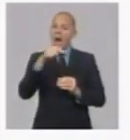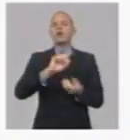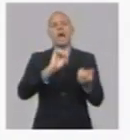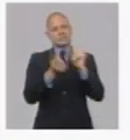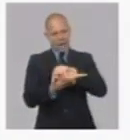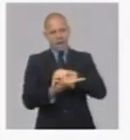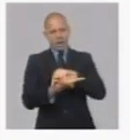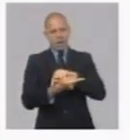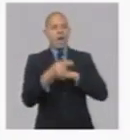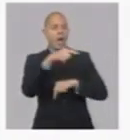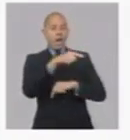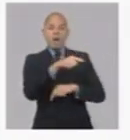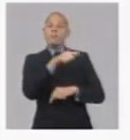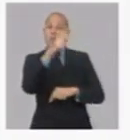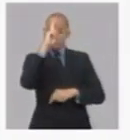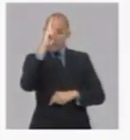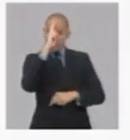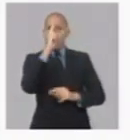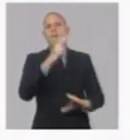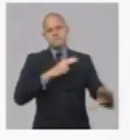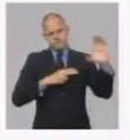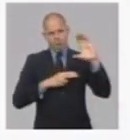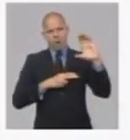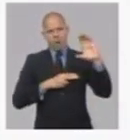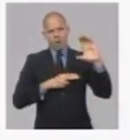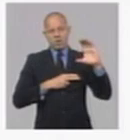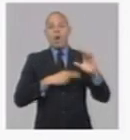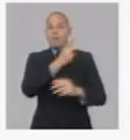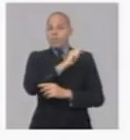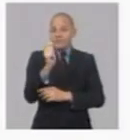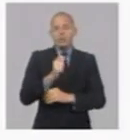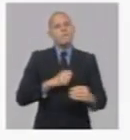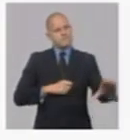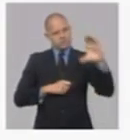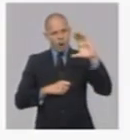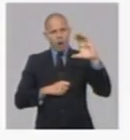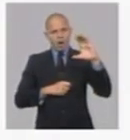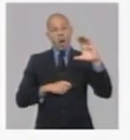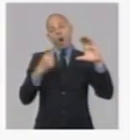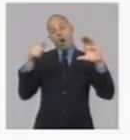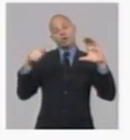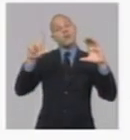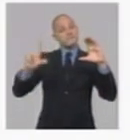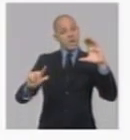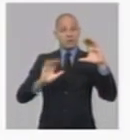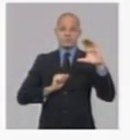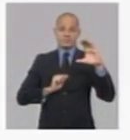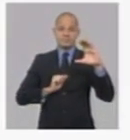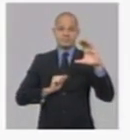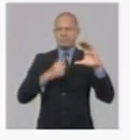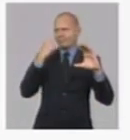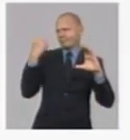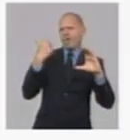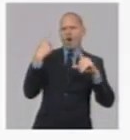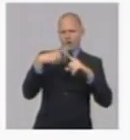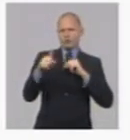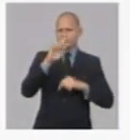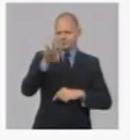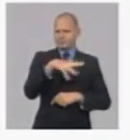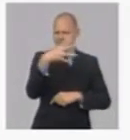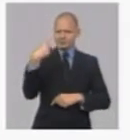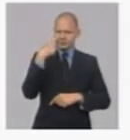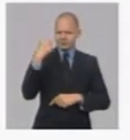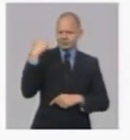diferencia del grupo de complejidad actual, cómo cambian en este nuevo escenario la